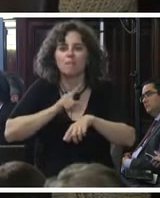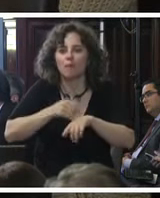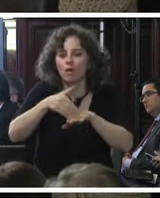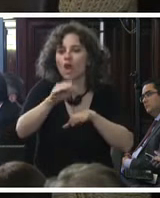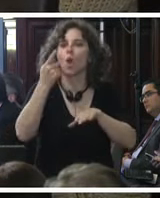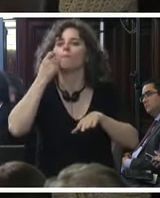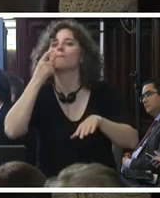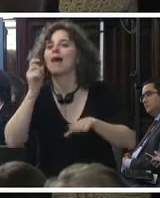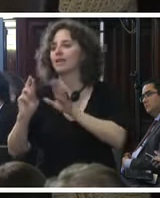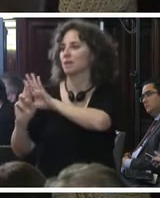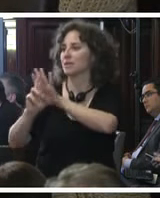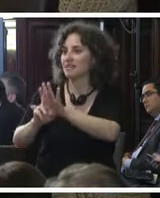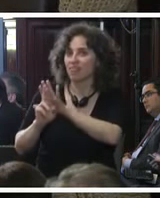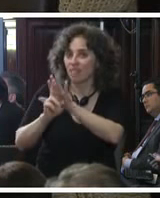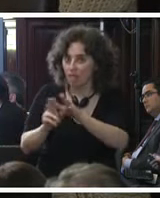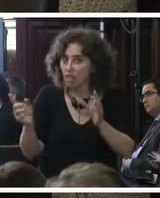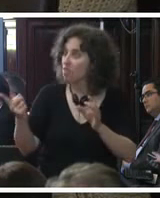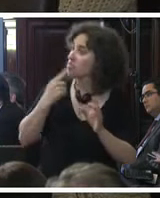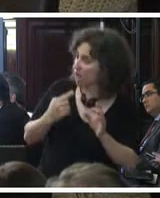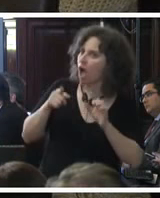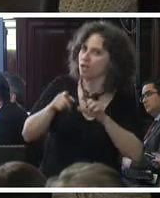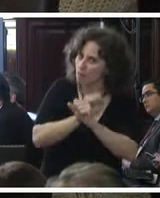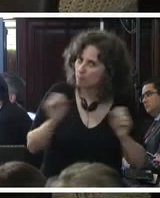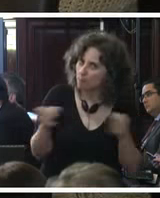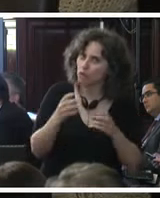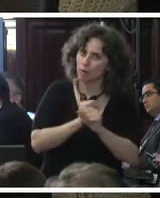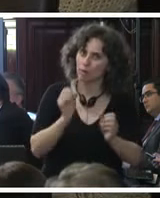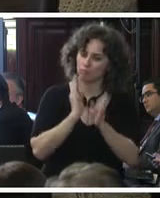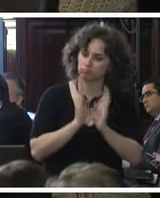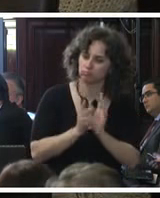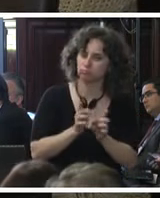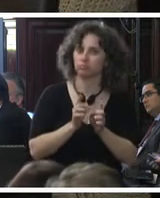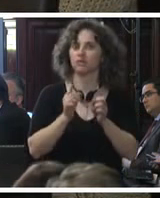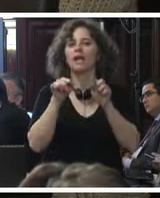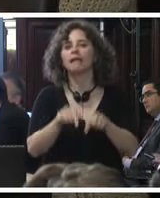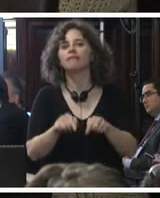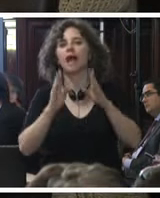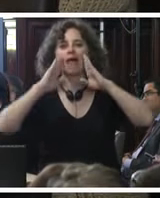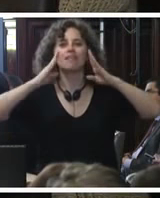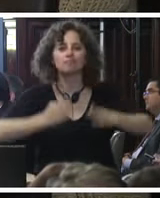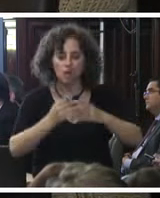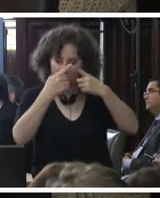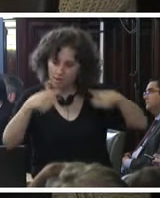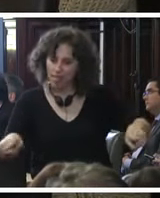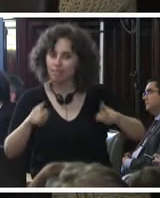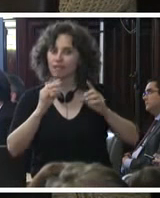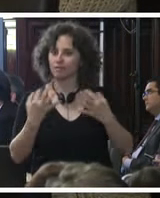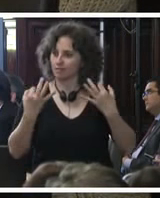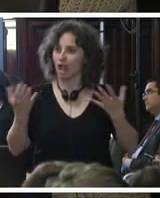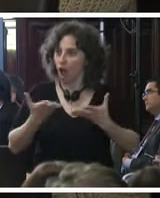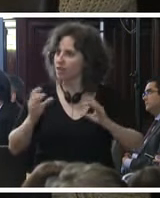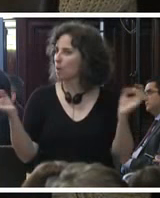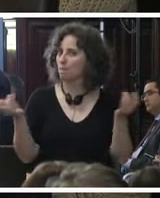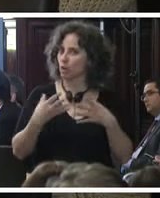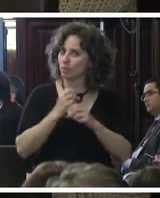padres y sus representantes definan esta atención diferenciada creemos que es pertinente estamos listos para atender